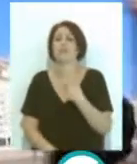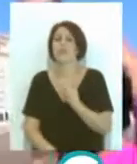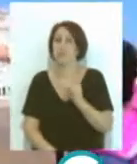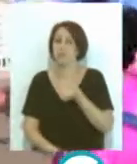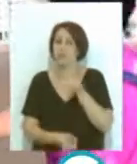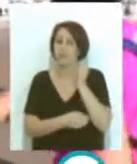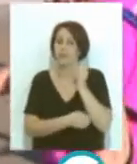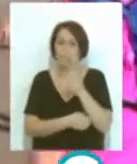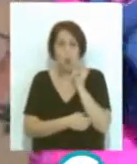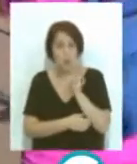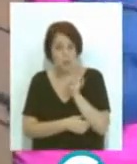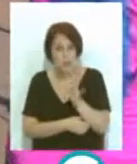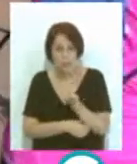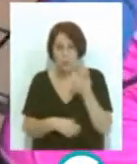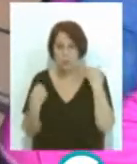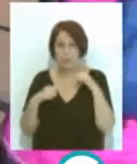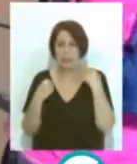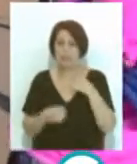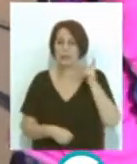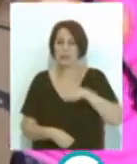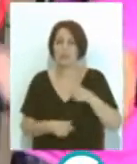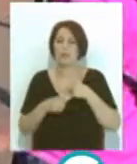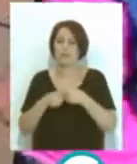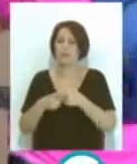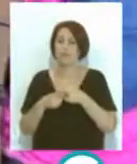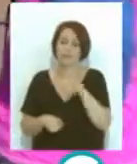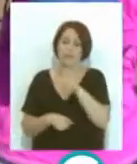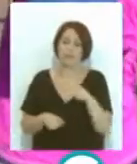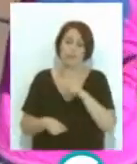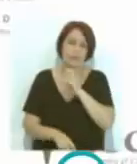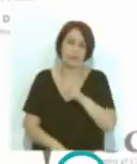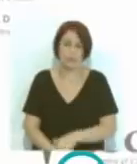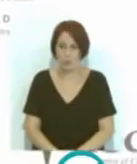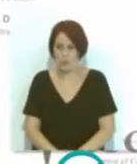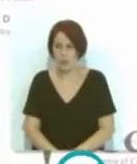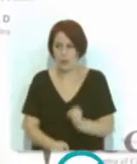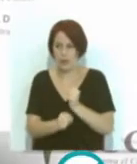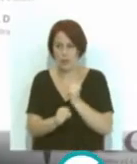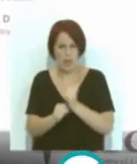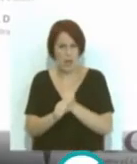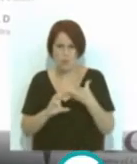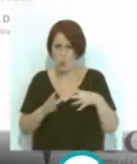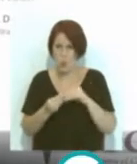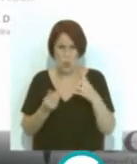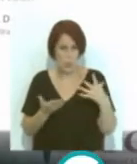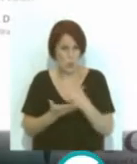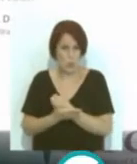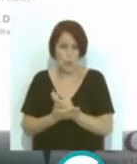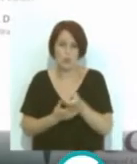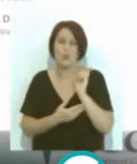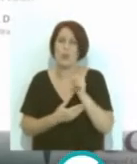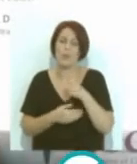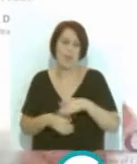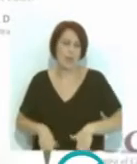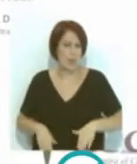muestras de los beneficios que tiene esta práctica y poder compartirla con otras compañeras. Trabaja todos los músculos, no solo